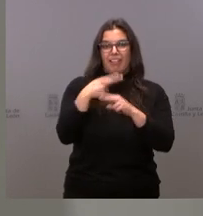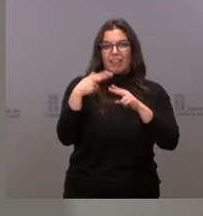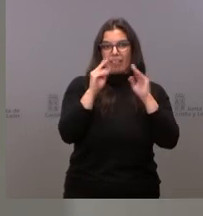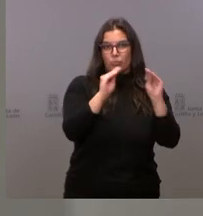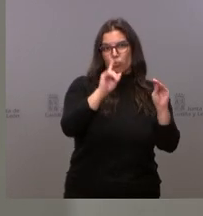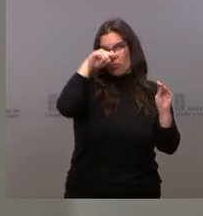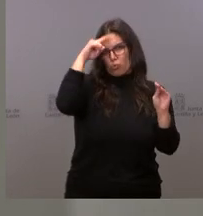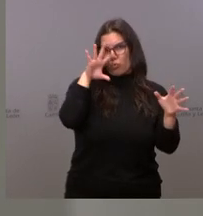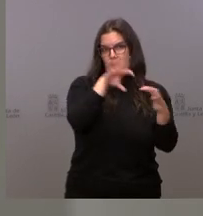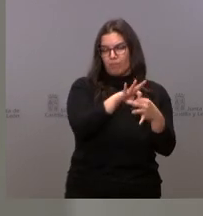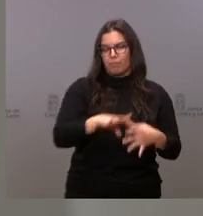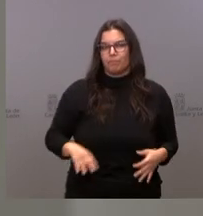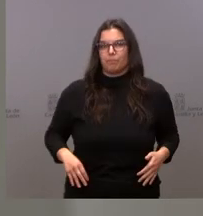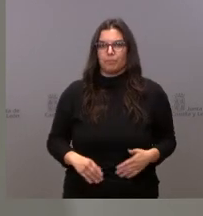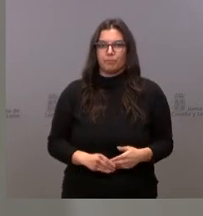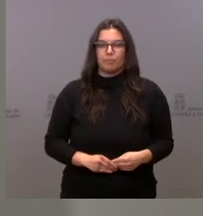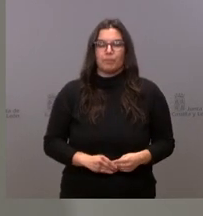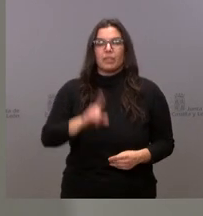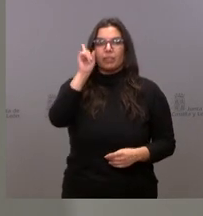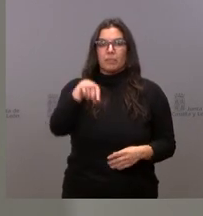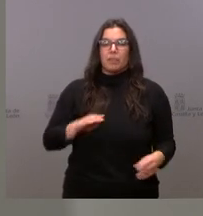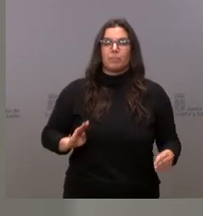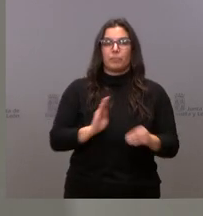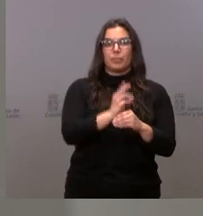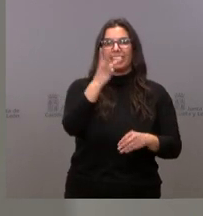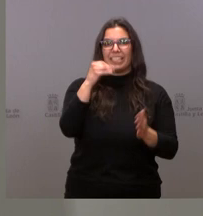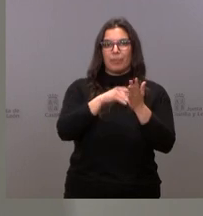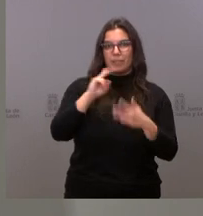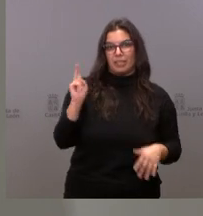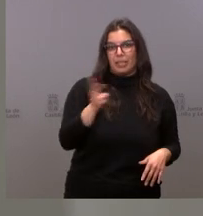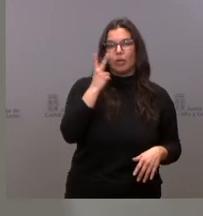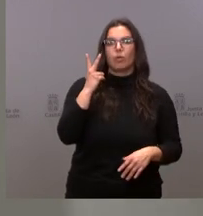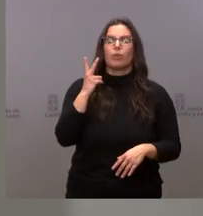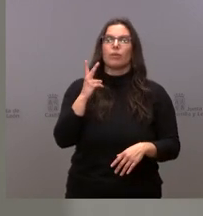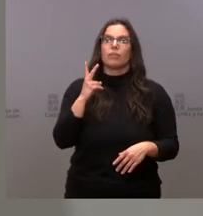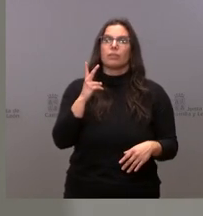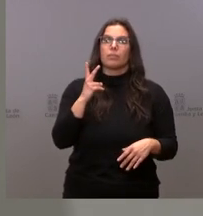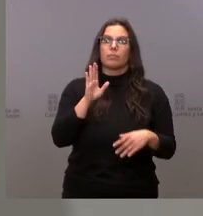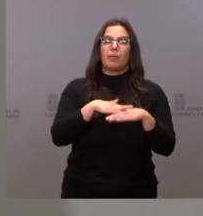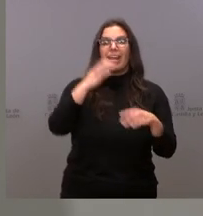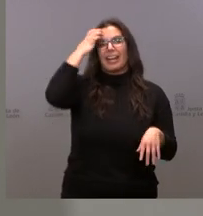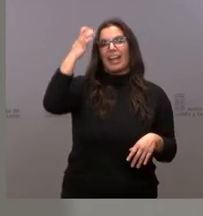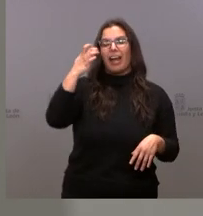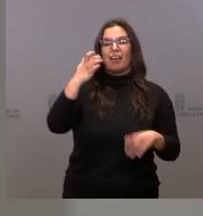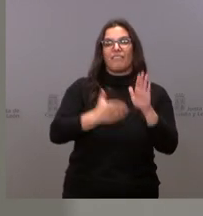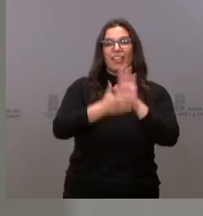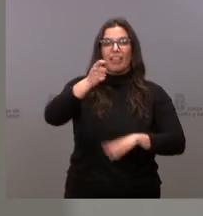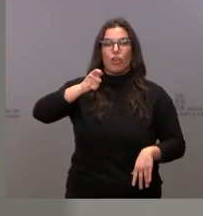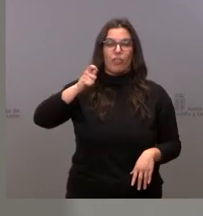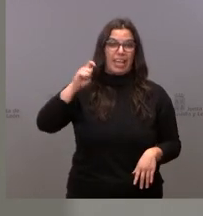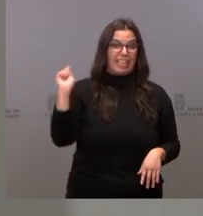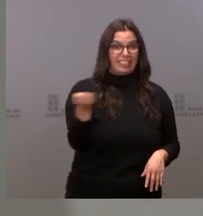culturales. Y destina también 30.000 euros para la Real Federación de Tenis para financiar